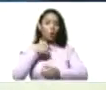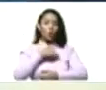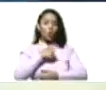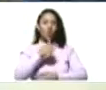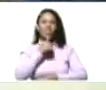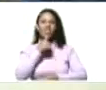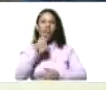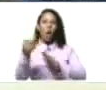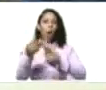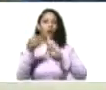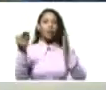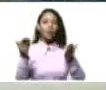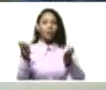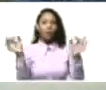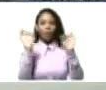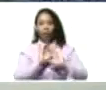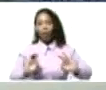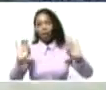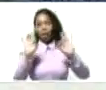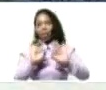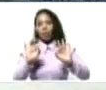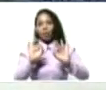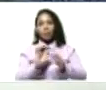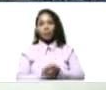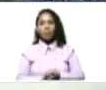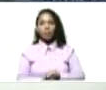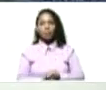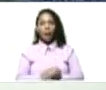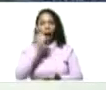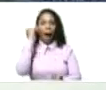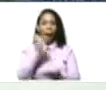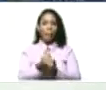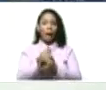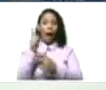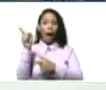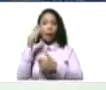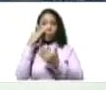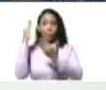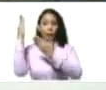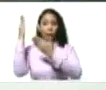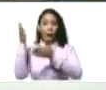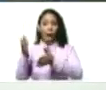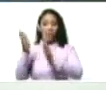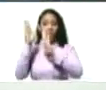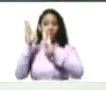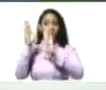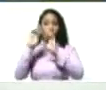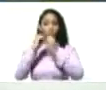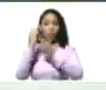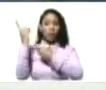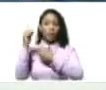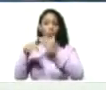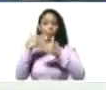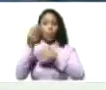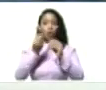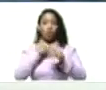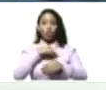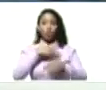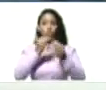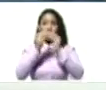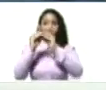¿Quién en contra? Nadie. Amén. Ahí está el apartamento. Que él se destruyó. Luego lo reconstruimos.